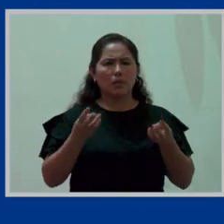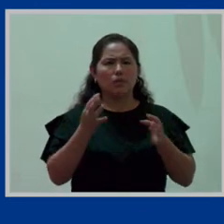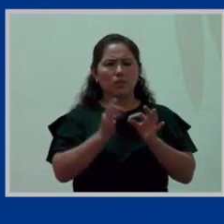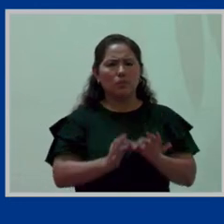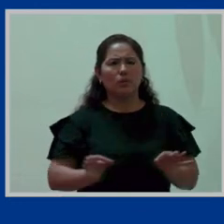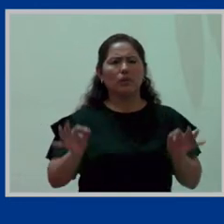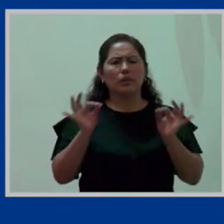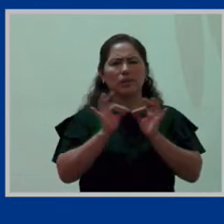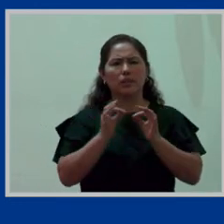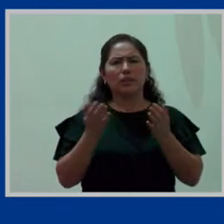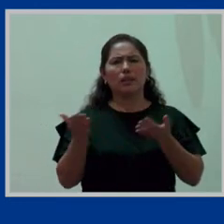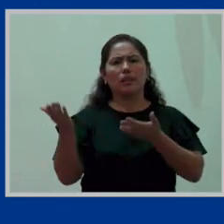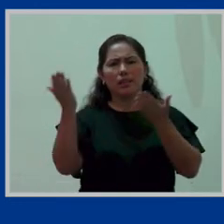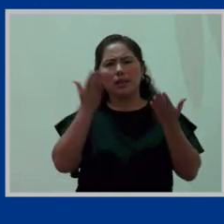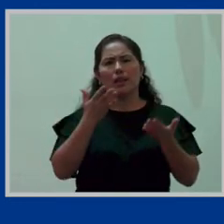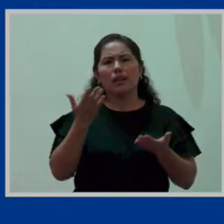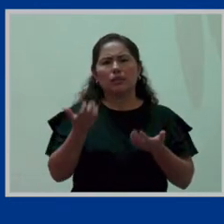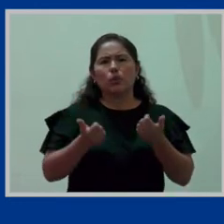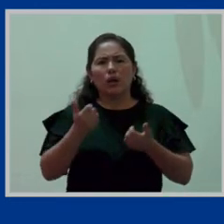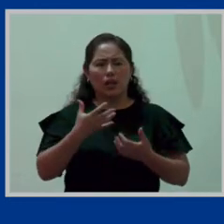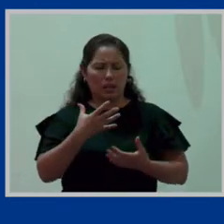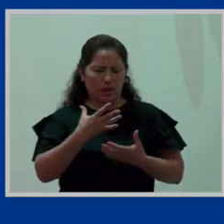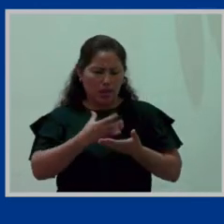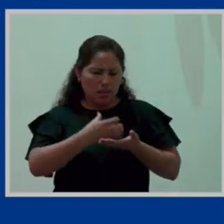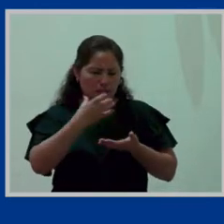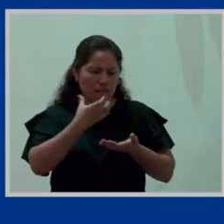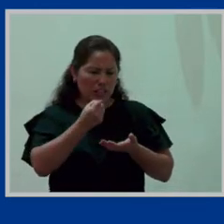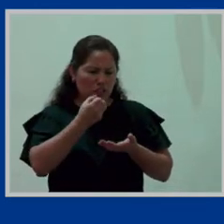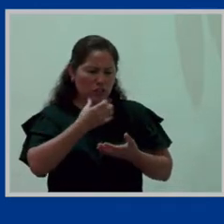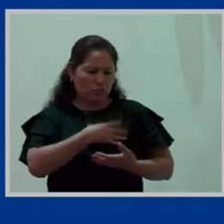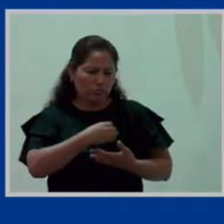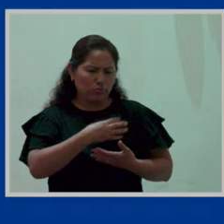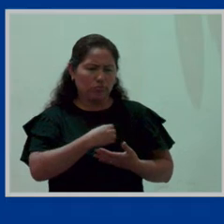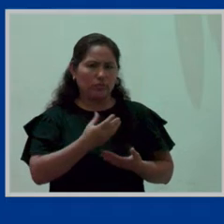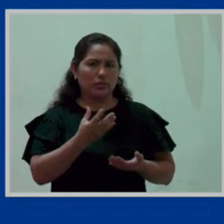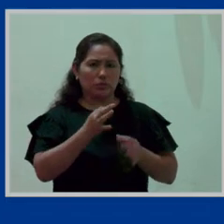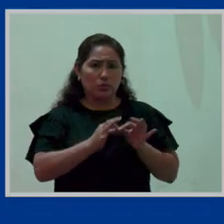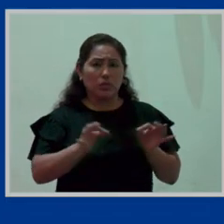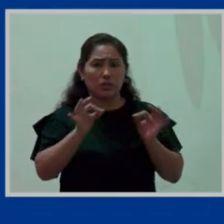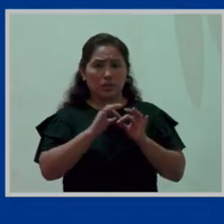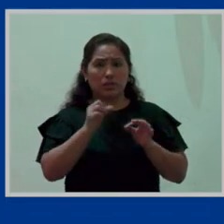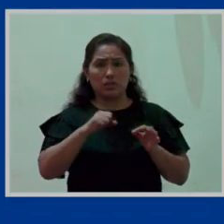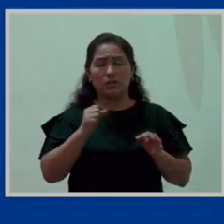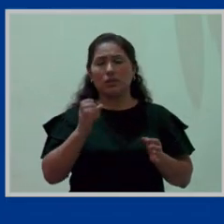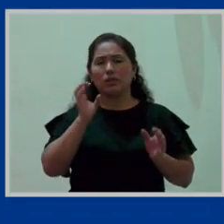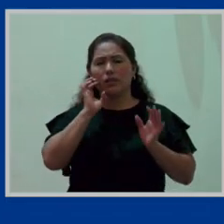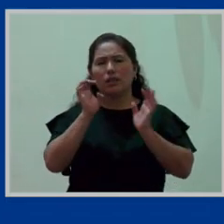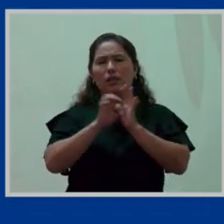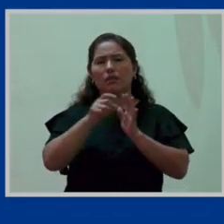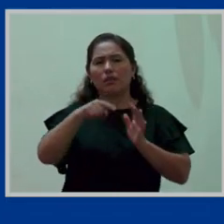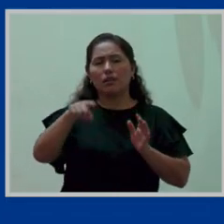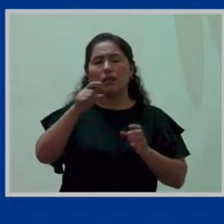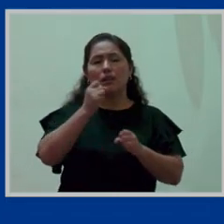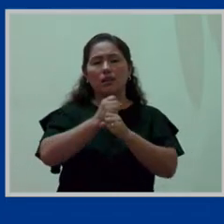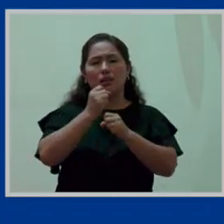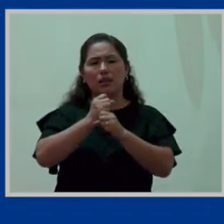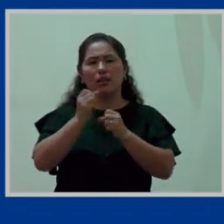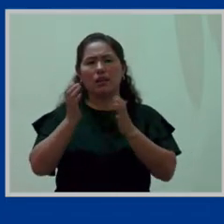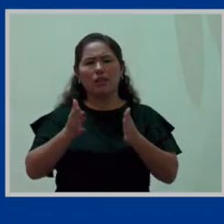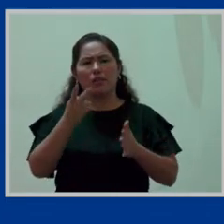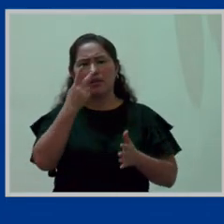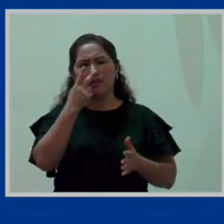facilitar o retraer la leche materna. Y voy a poner un ejemplo. En aquellas trabajadoras he visto